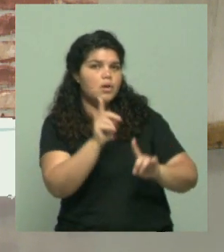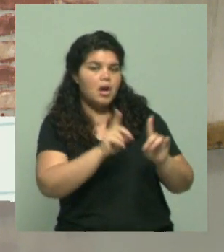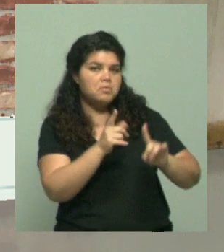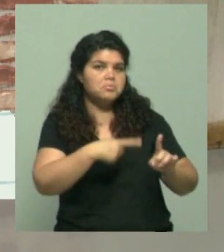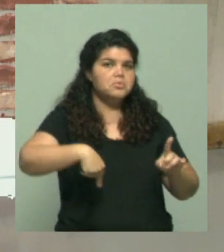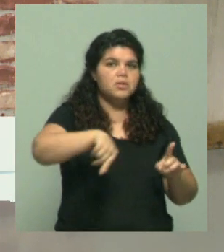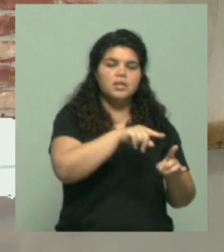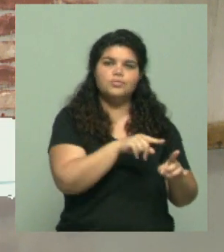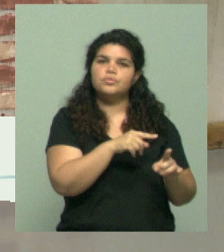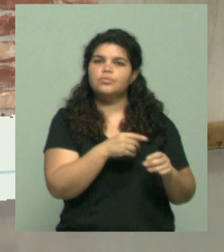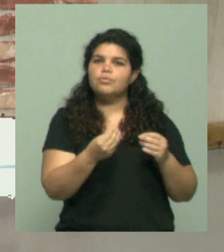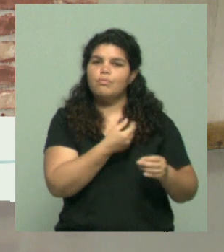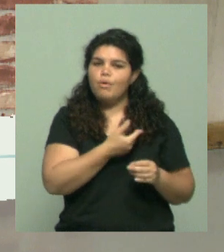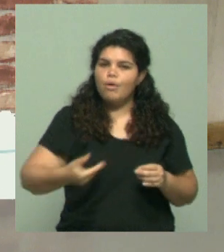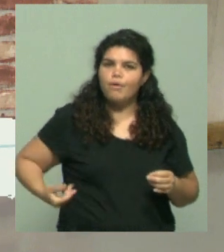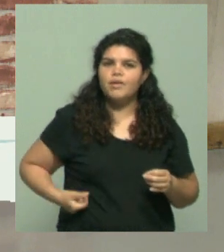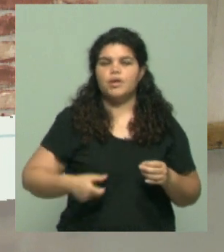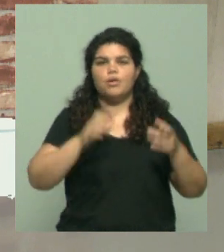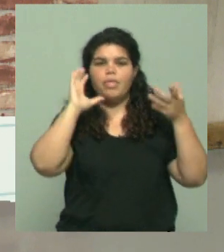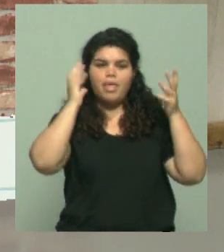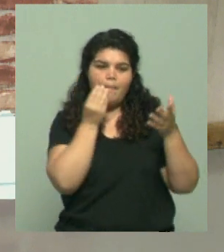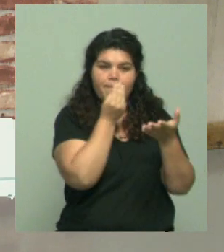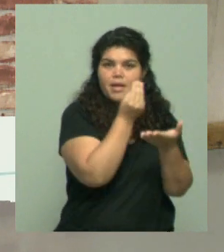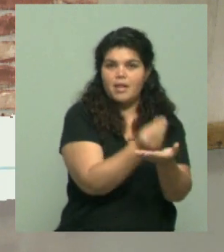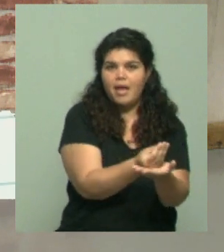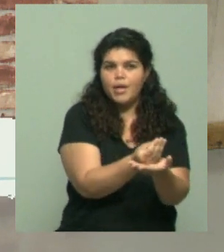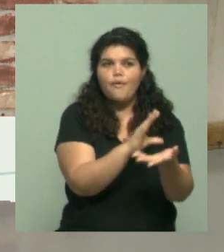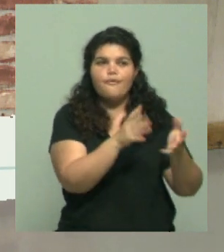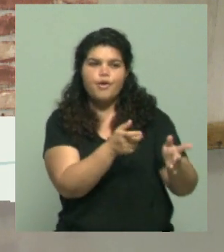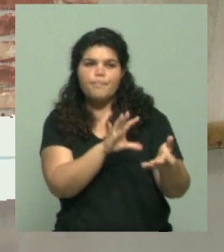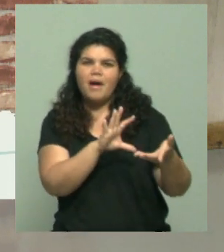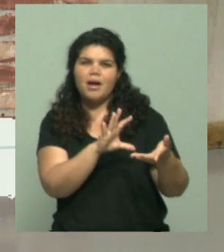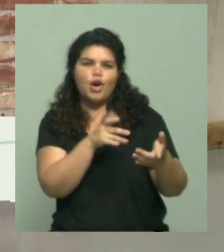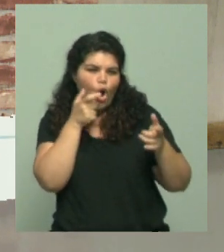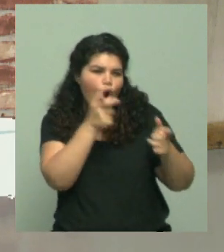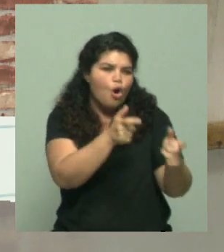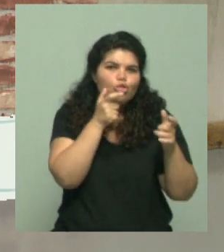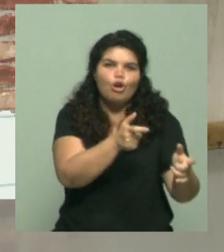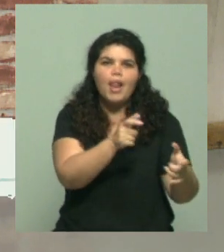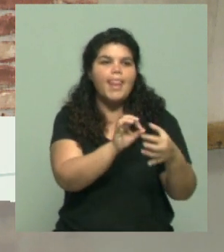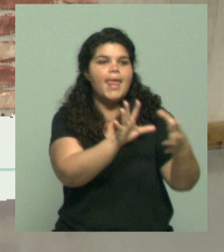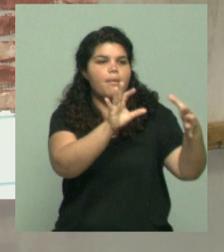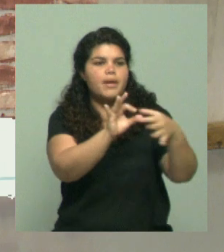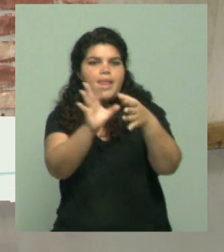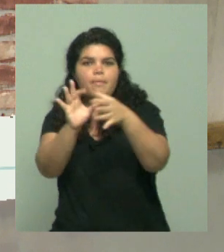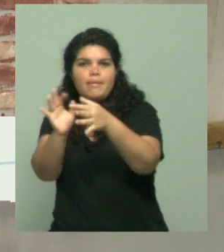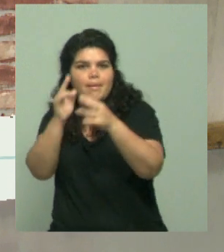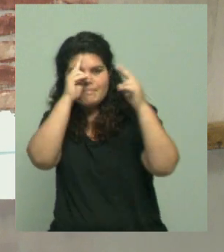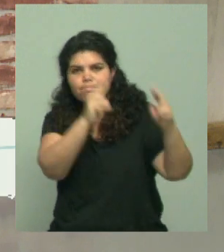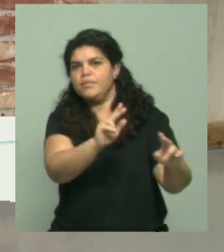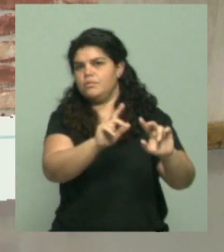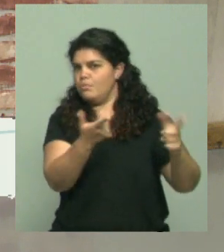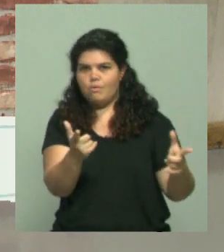gobierno de Javier Milei a los diplomáticos, cómo quiere ejercer el control. Me parece que es, digamos, una situación